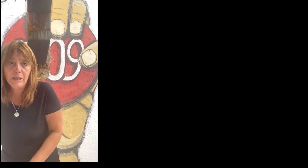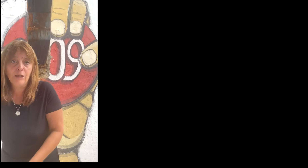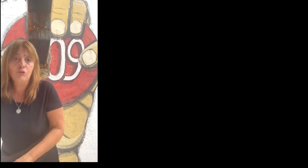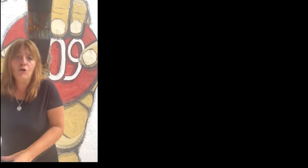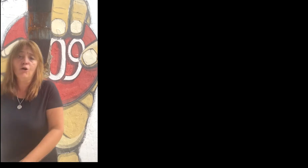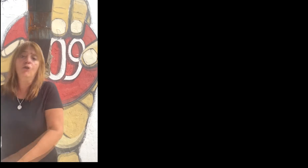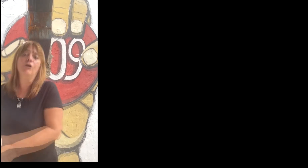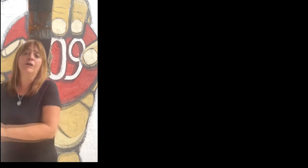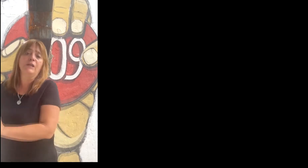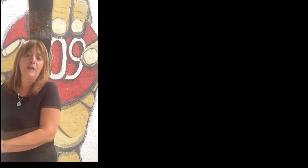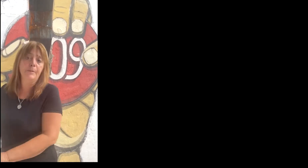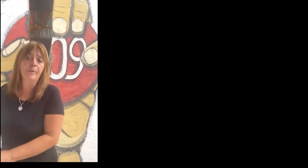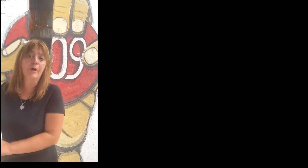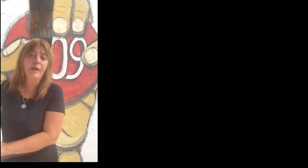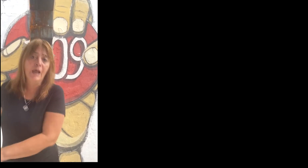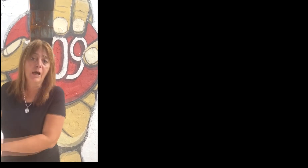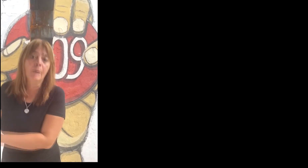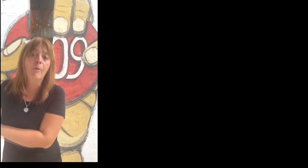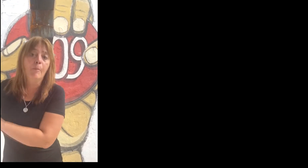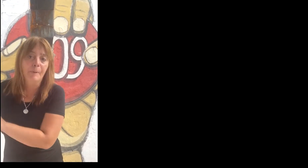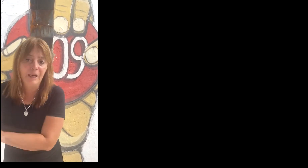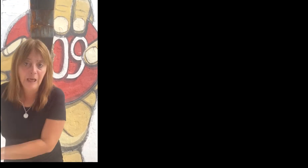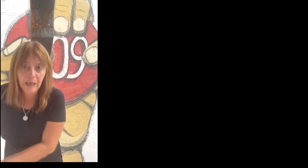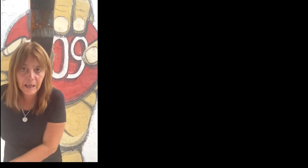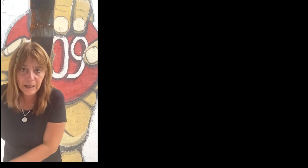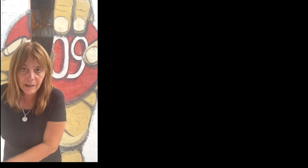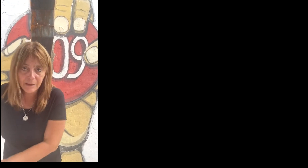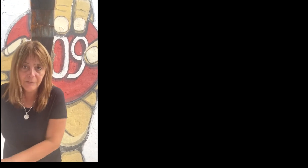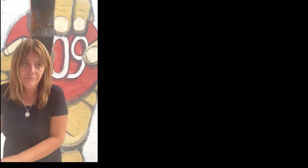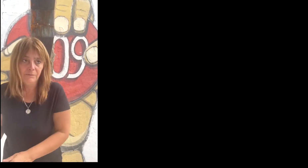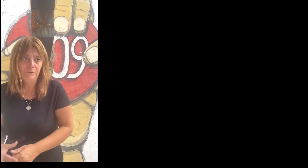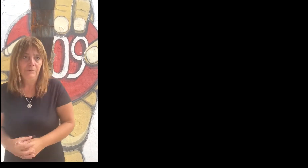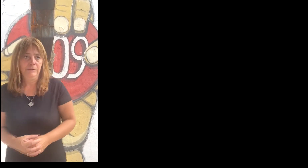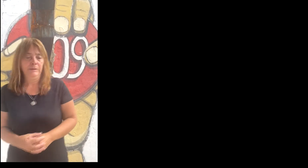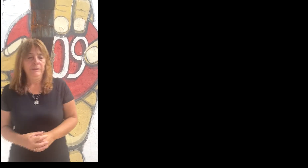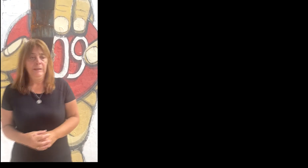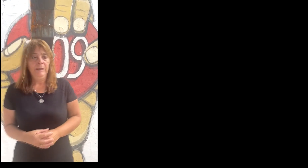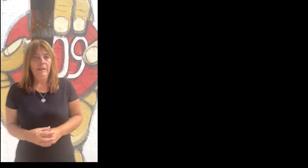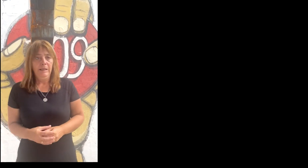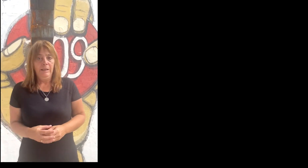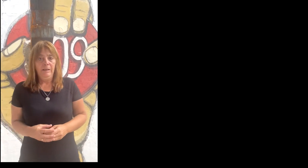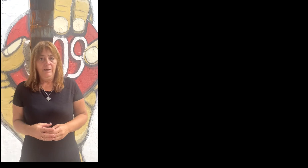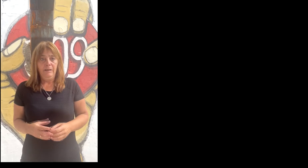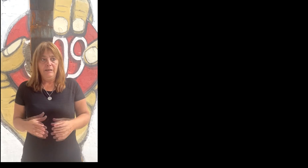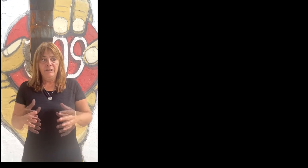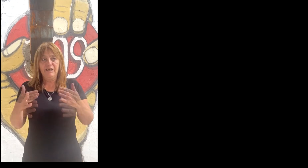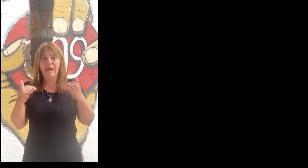Hola, ¿cómo están compañeros de Argentina? Aquí otra vez,